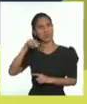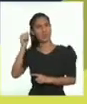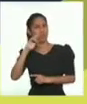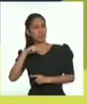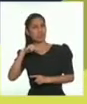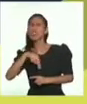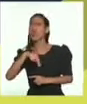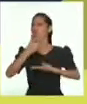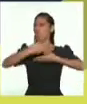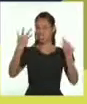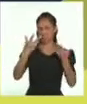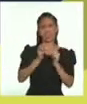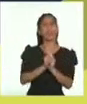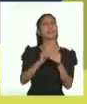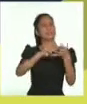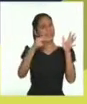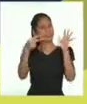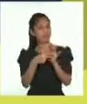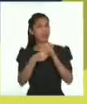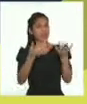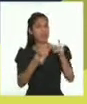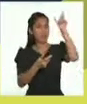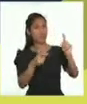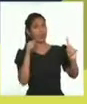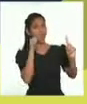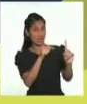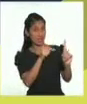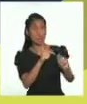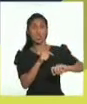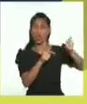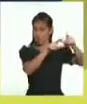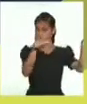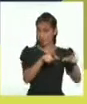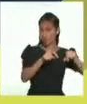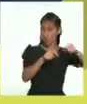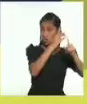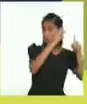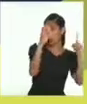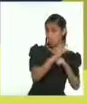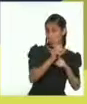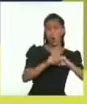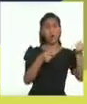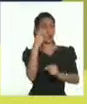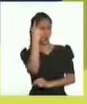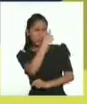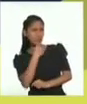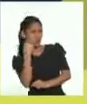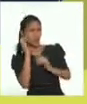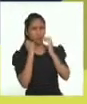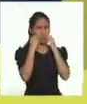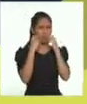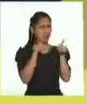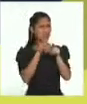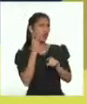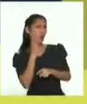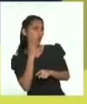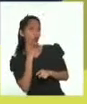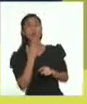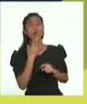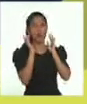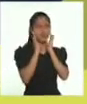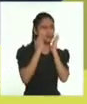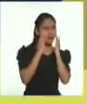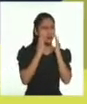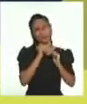La discriminación es todo trato diferenciado y excluyente hacia una persona o grupo debido a sus características físicas, como el color y tipo de piel o cabello,